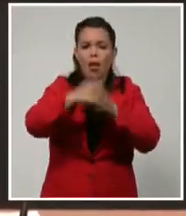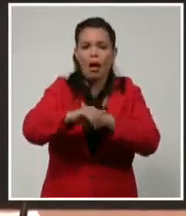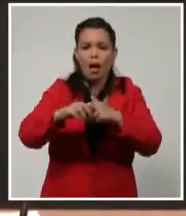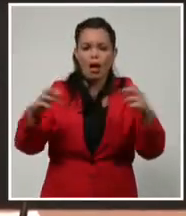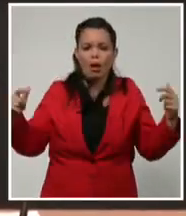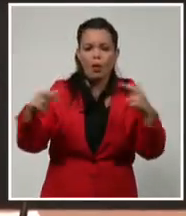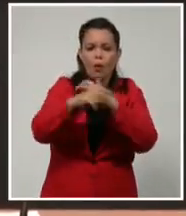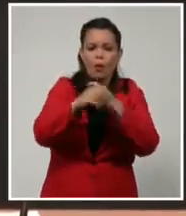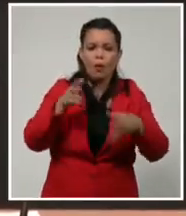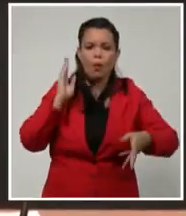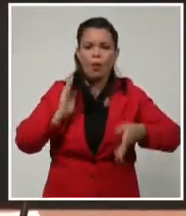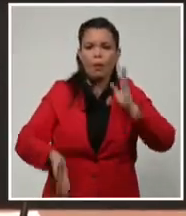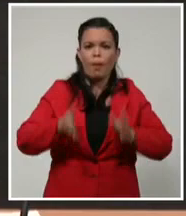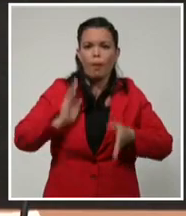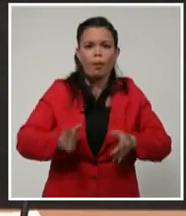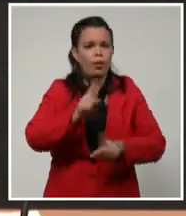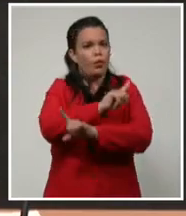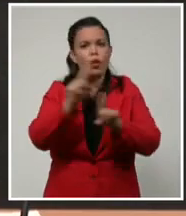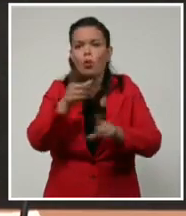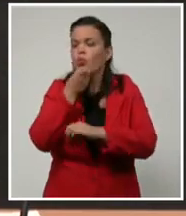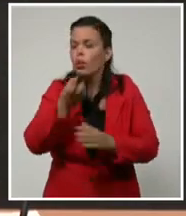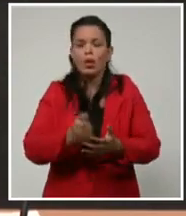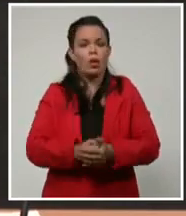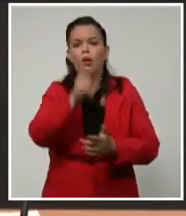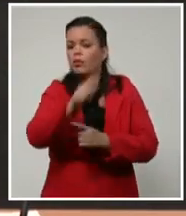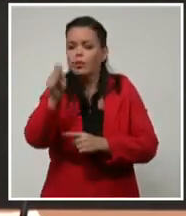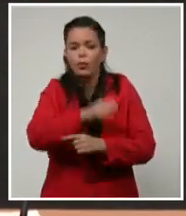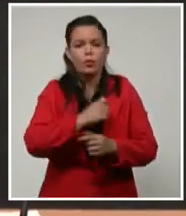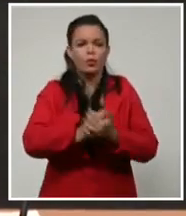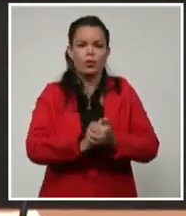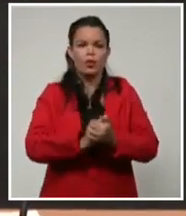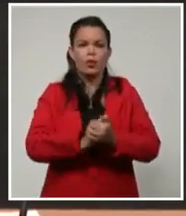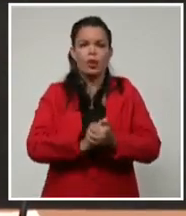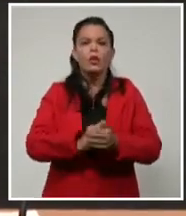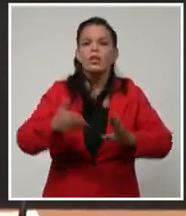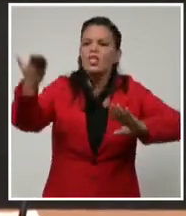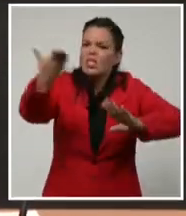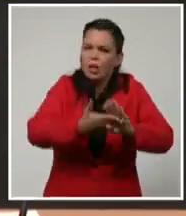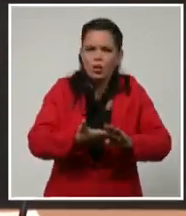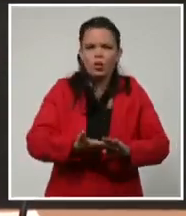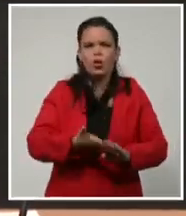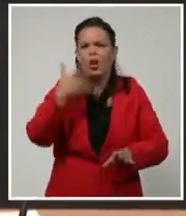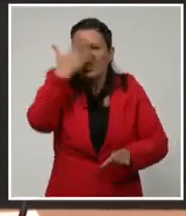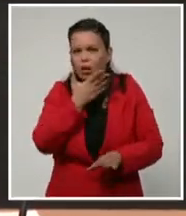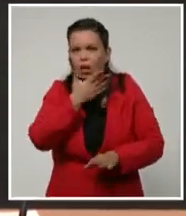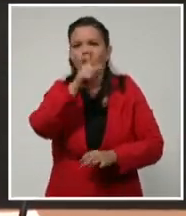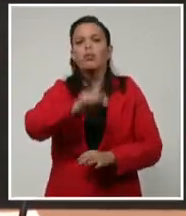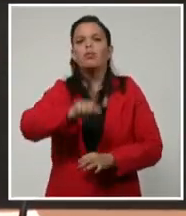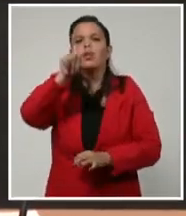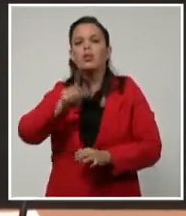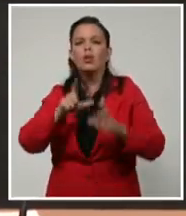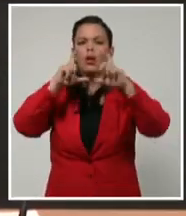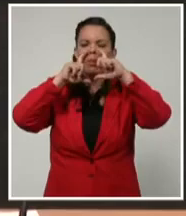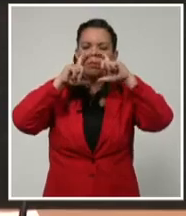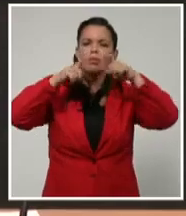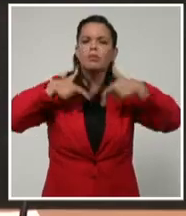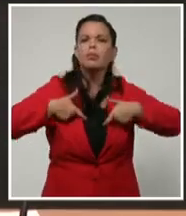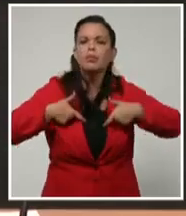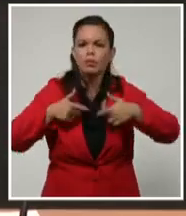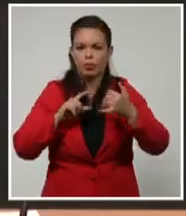contra aquellas personas que se quitan el naso buco, que se oponen a